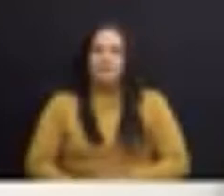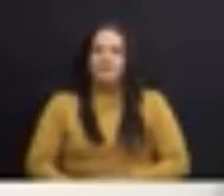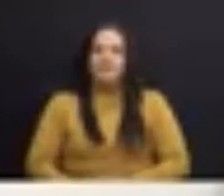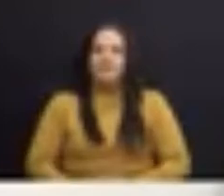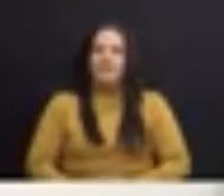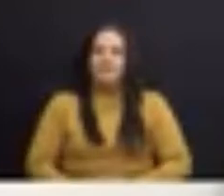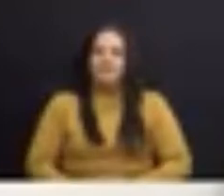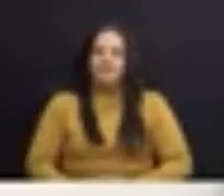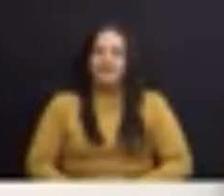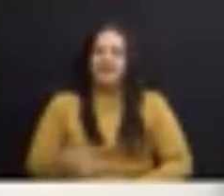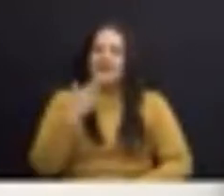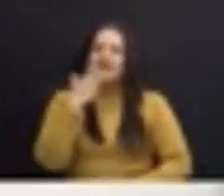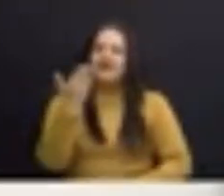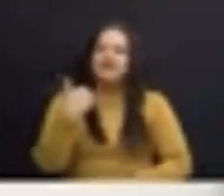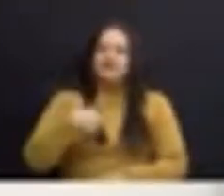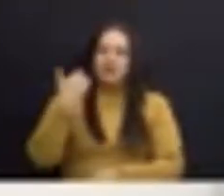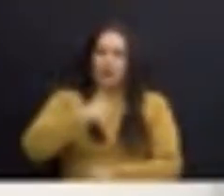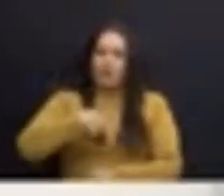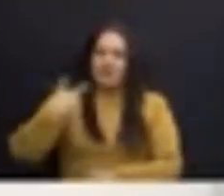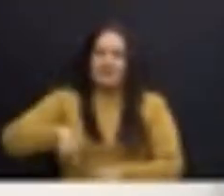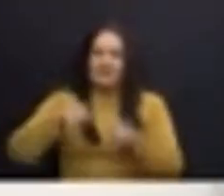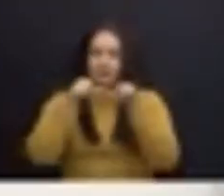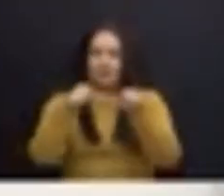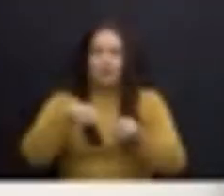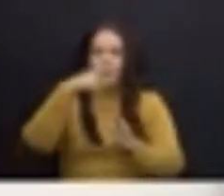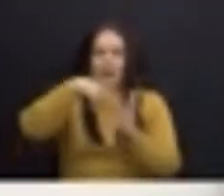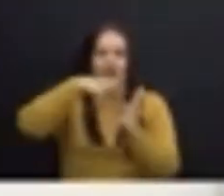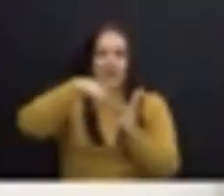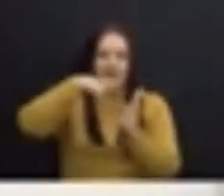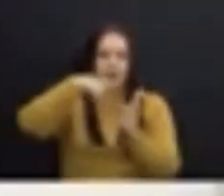Gracias, señor presidente. Continúo con la lectura.